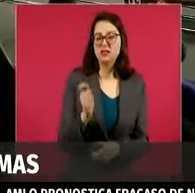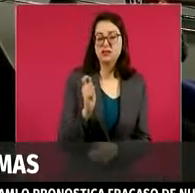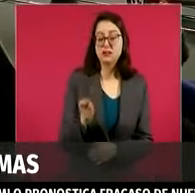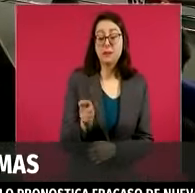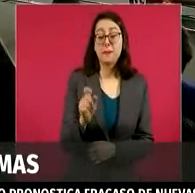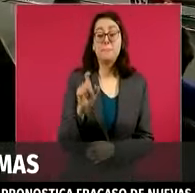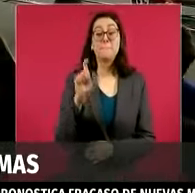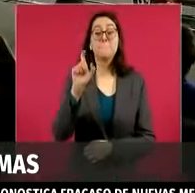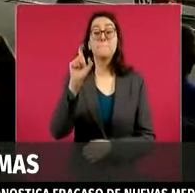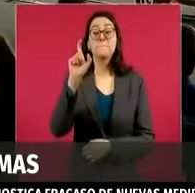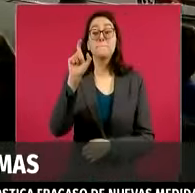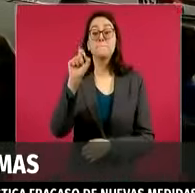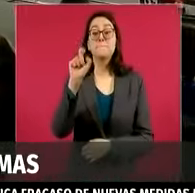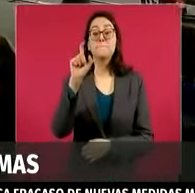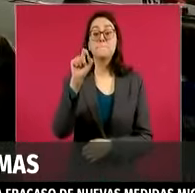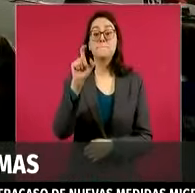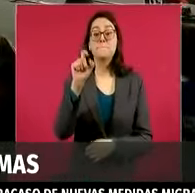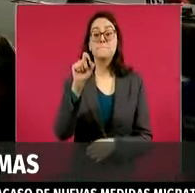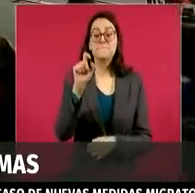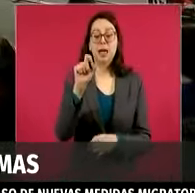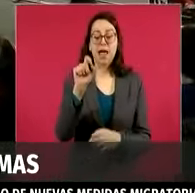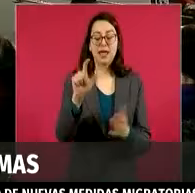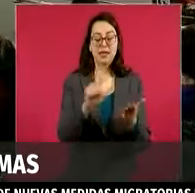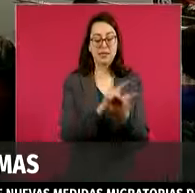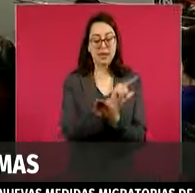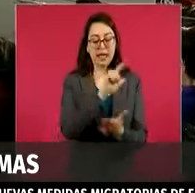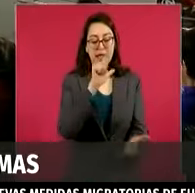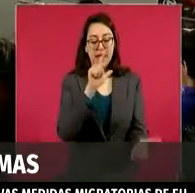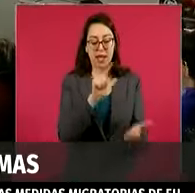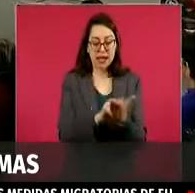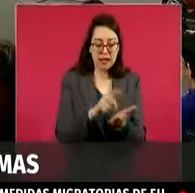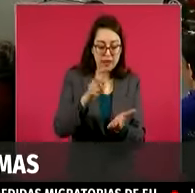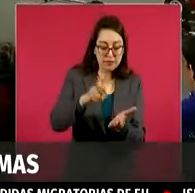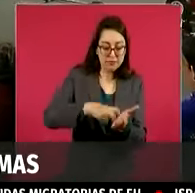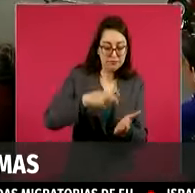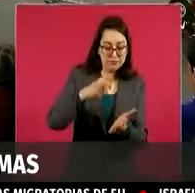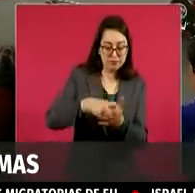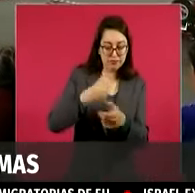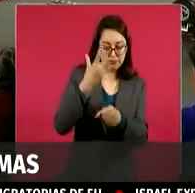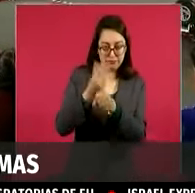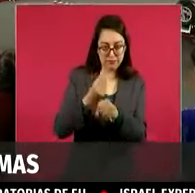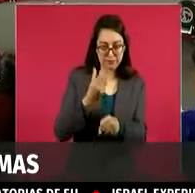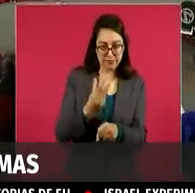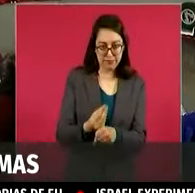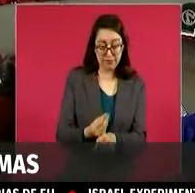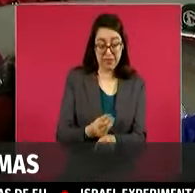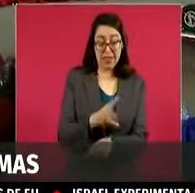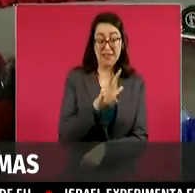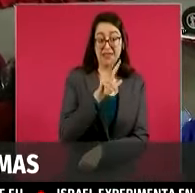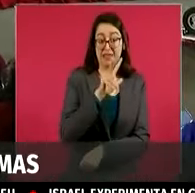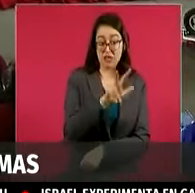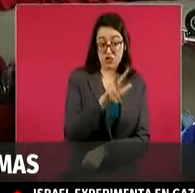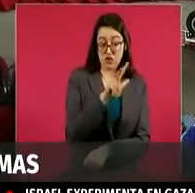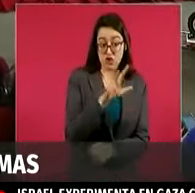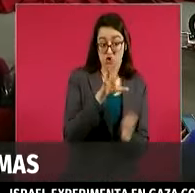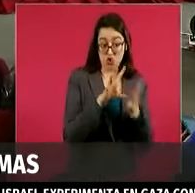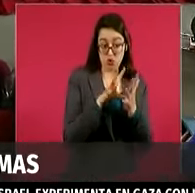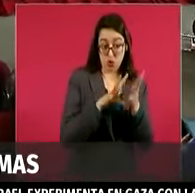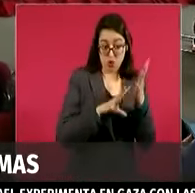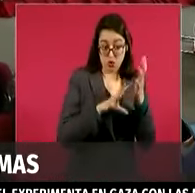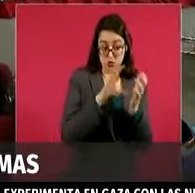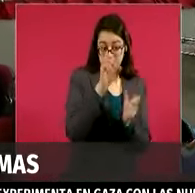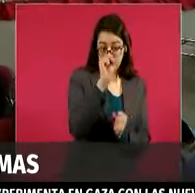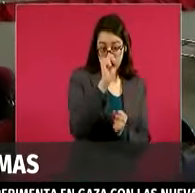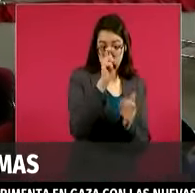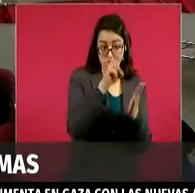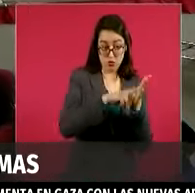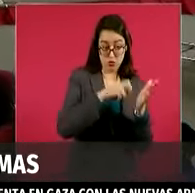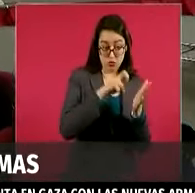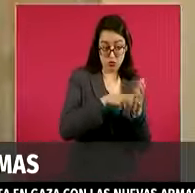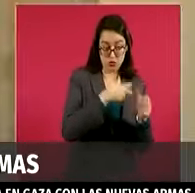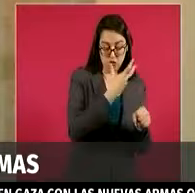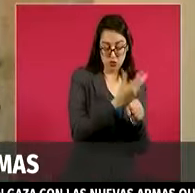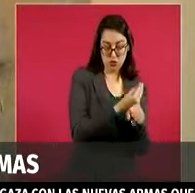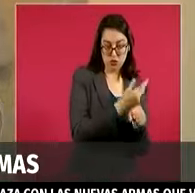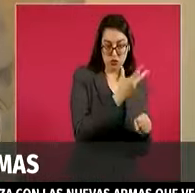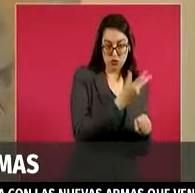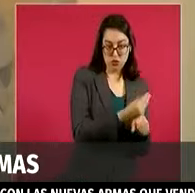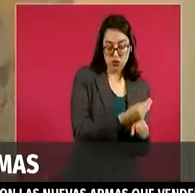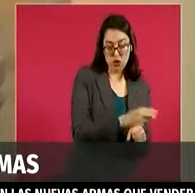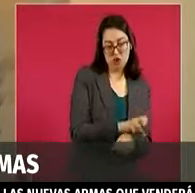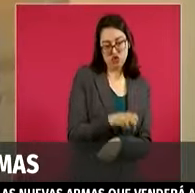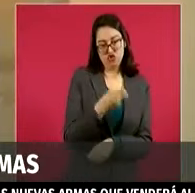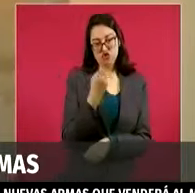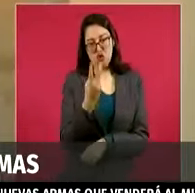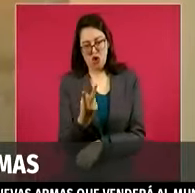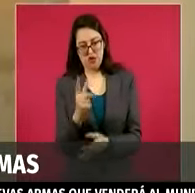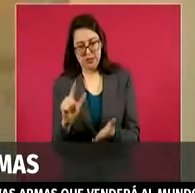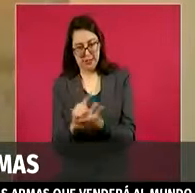opinión de la autoridad electoral, que es la encargada de aplicar estos cambios a final de cuentas, también me parece muy